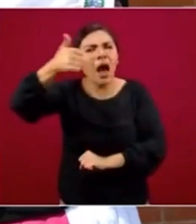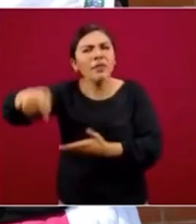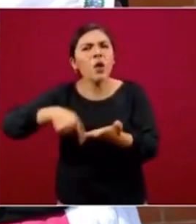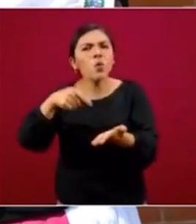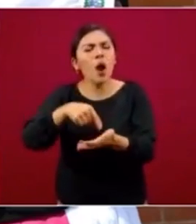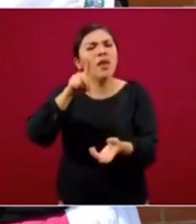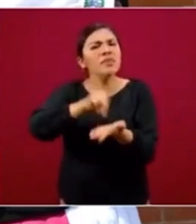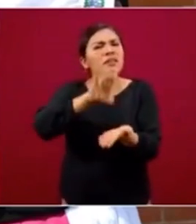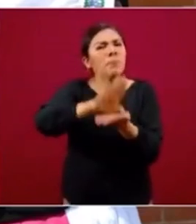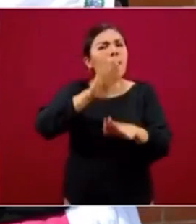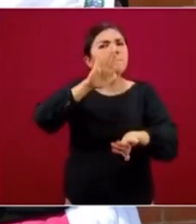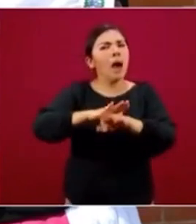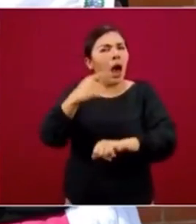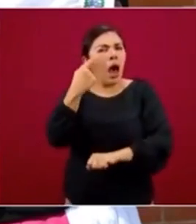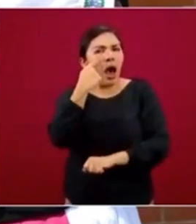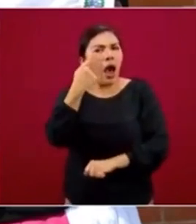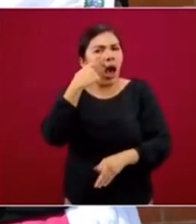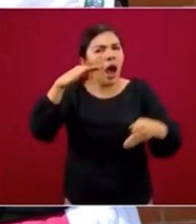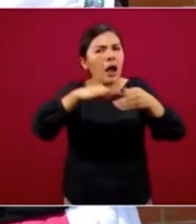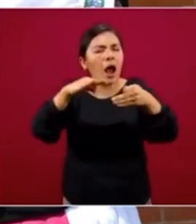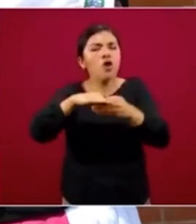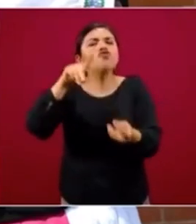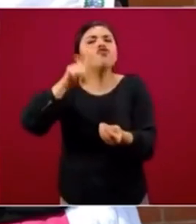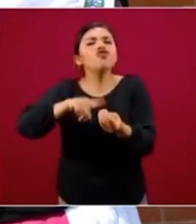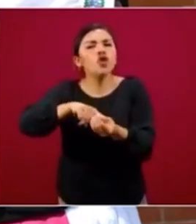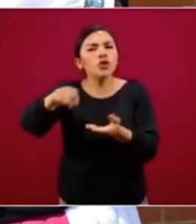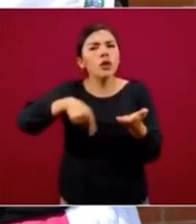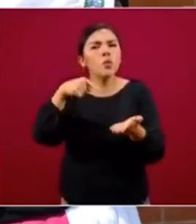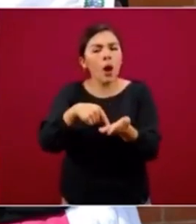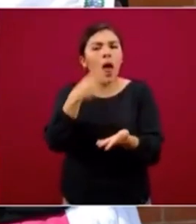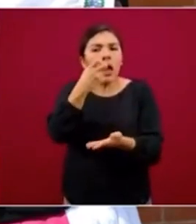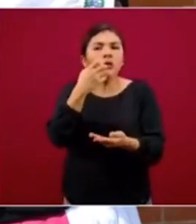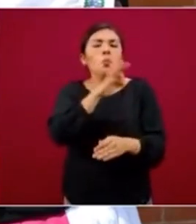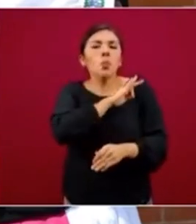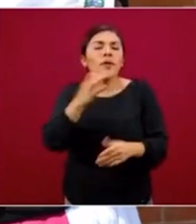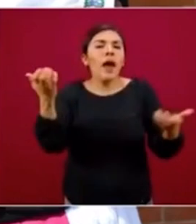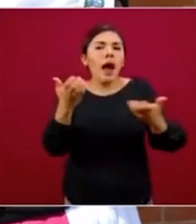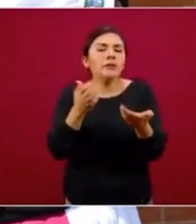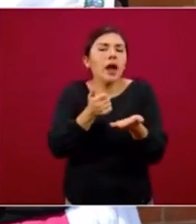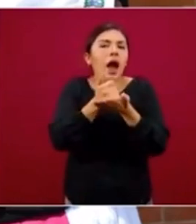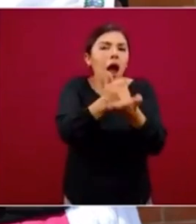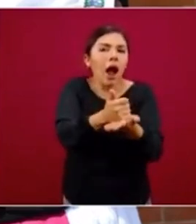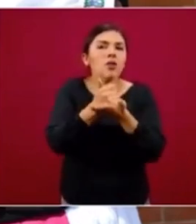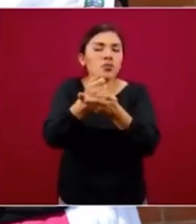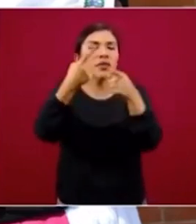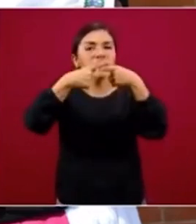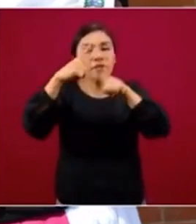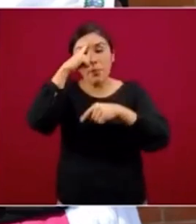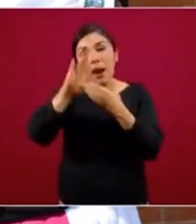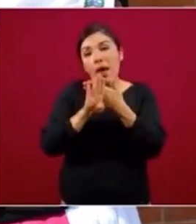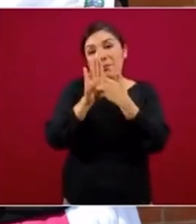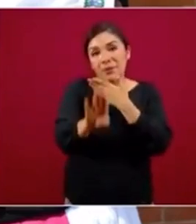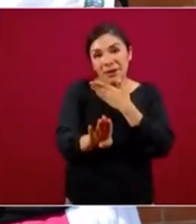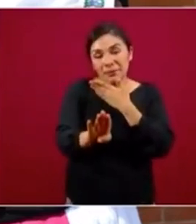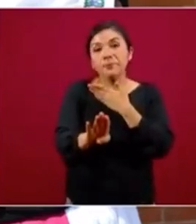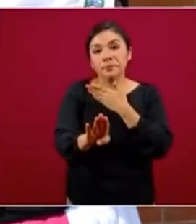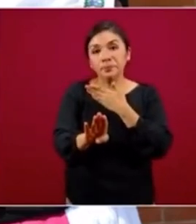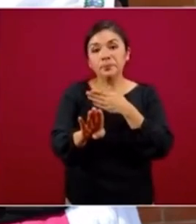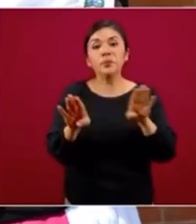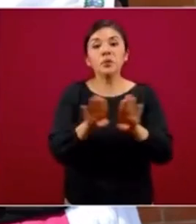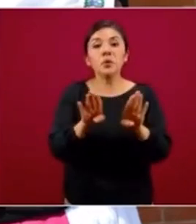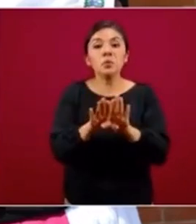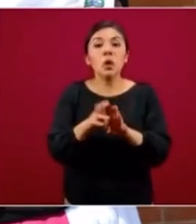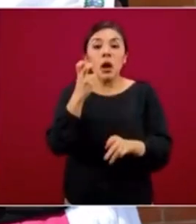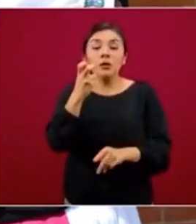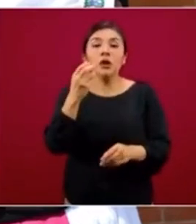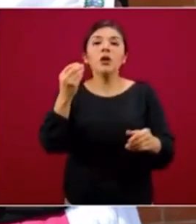discapacidades se presentan, en dónde y podremos ir tomando otras acciones para prevenir. En el caso se